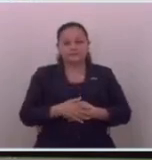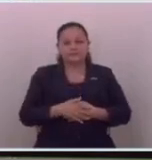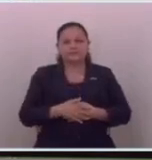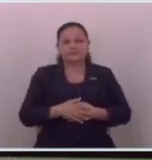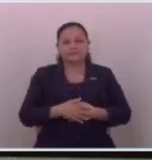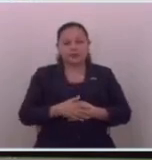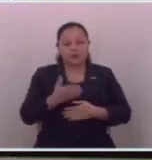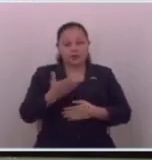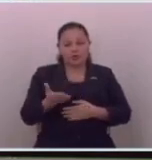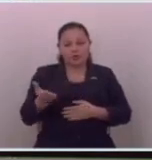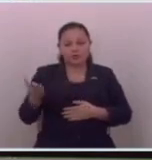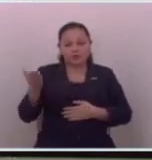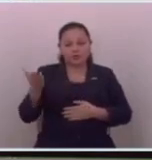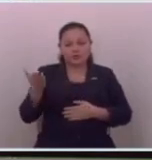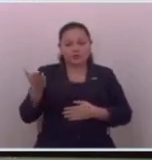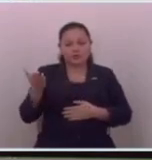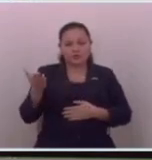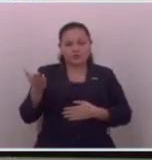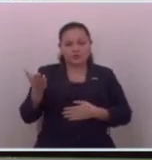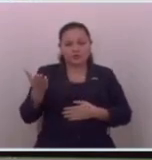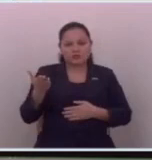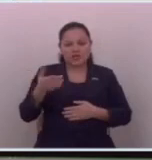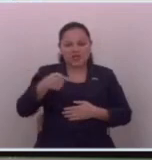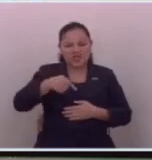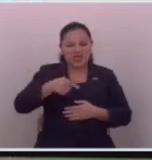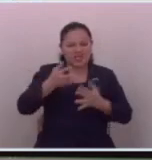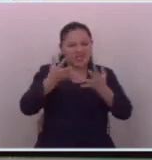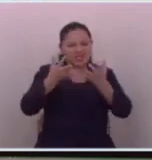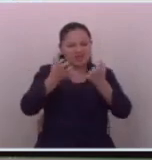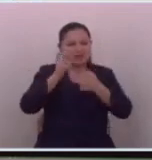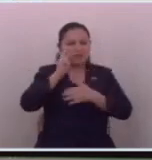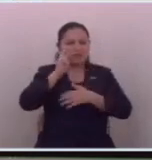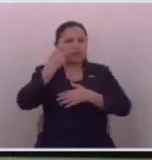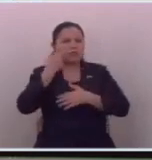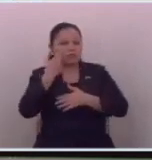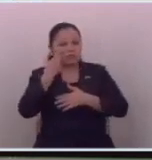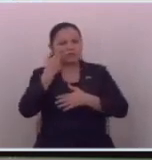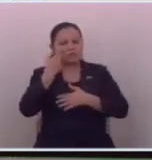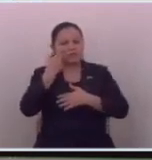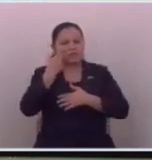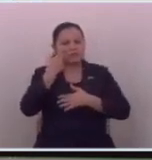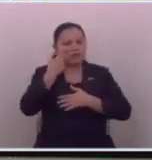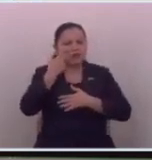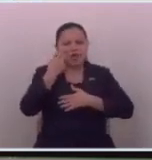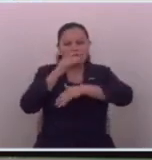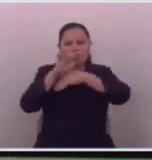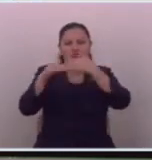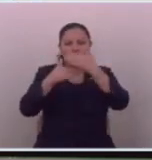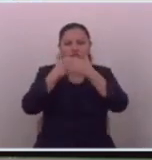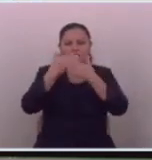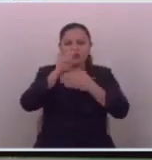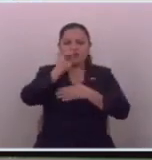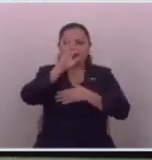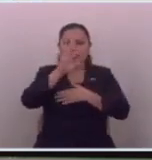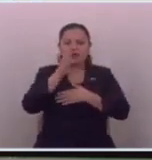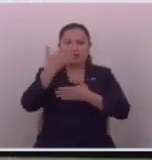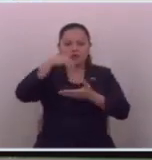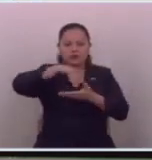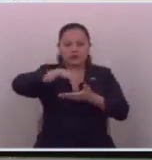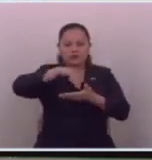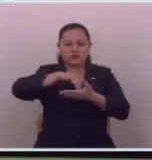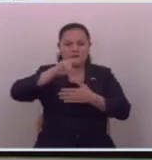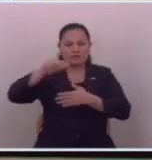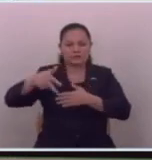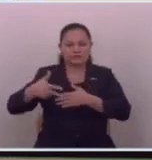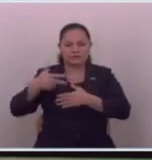las cosas porque aquí están queriendo tergiversar todo bien lo dijo una vez más por